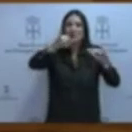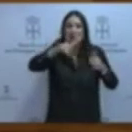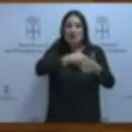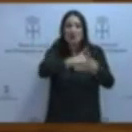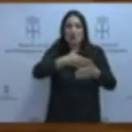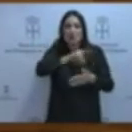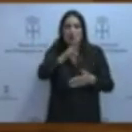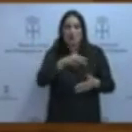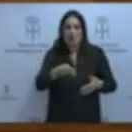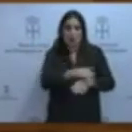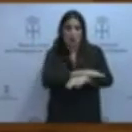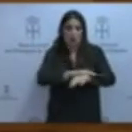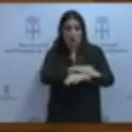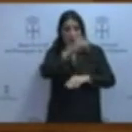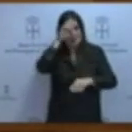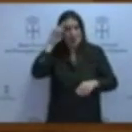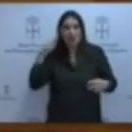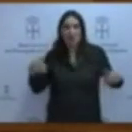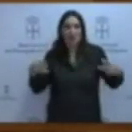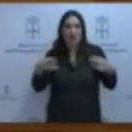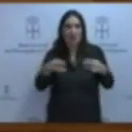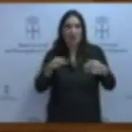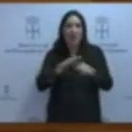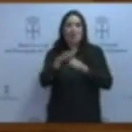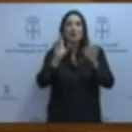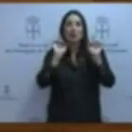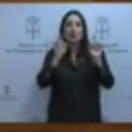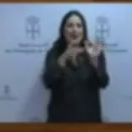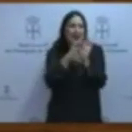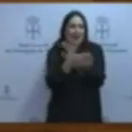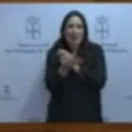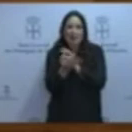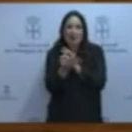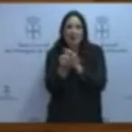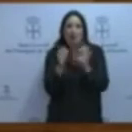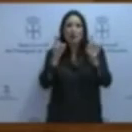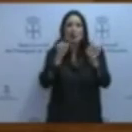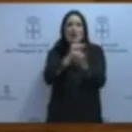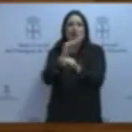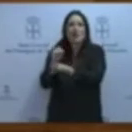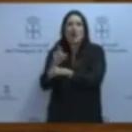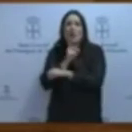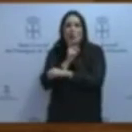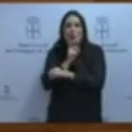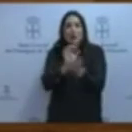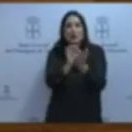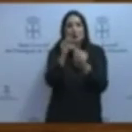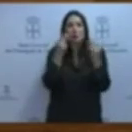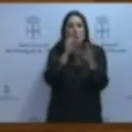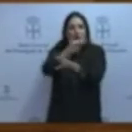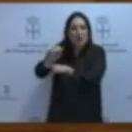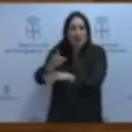central tan solo en educación? Tendrían que explicar este tipo de cosas. ¿Cómo se financia la educación y cómo se financian los servicios públicos?